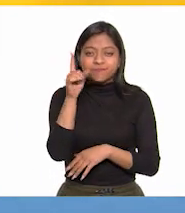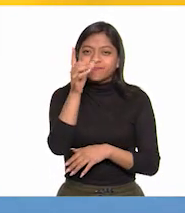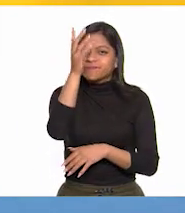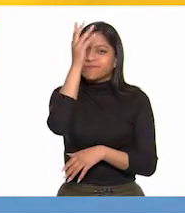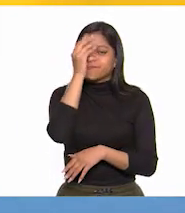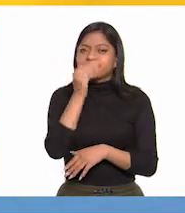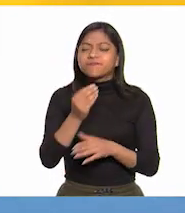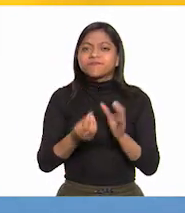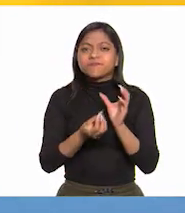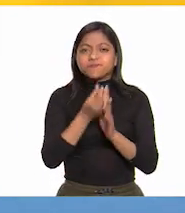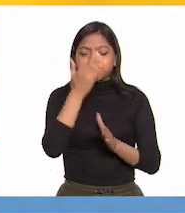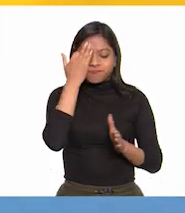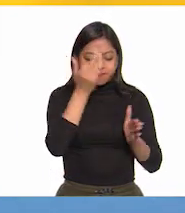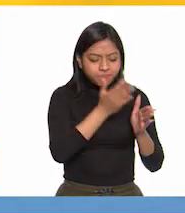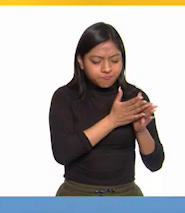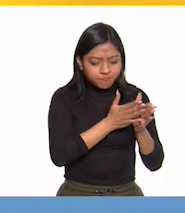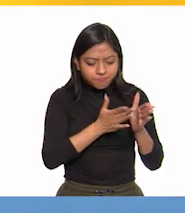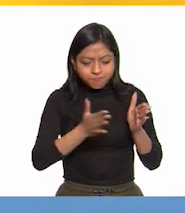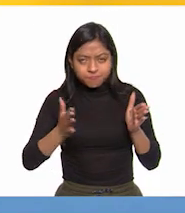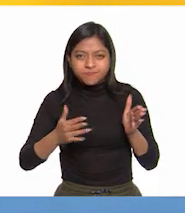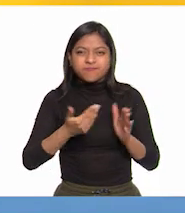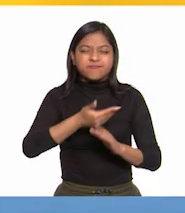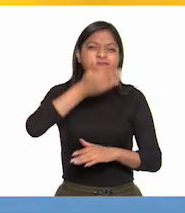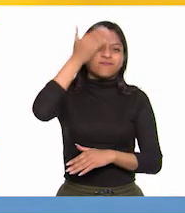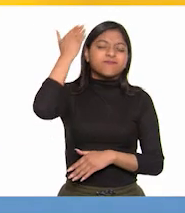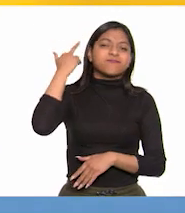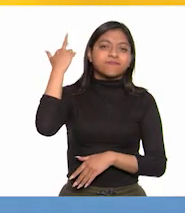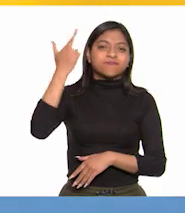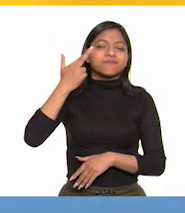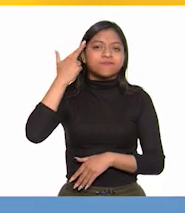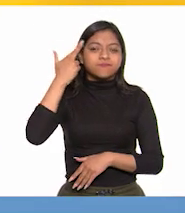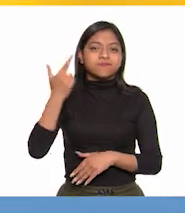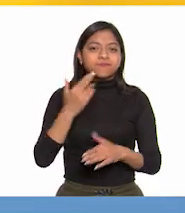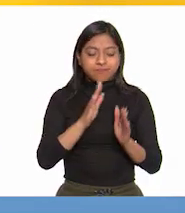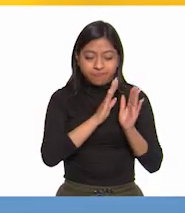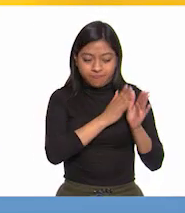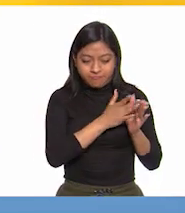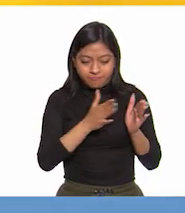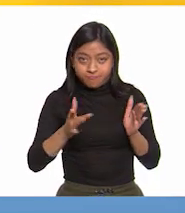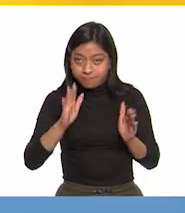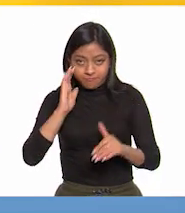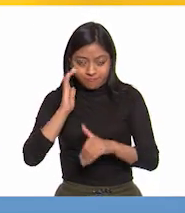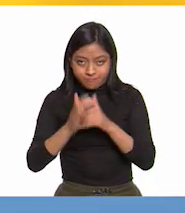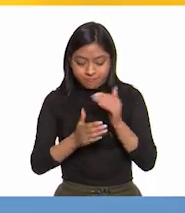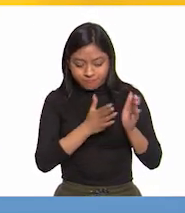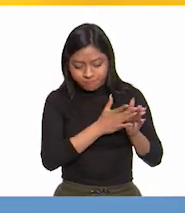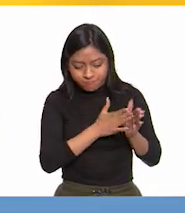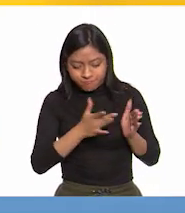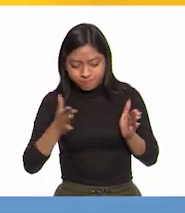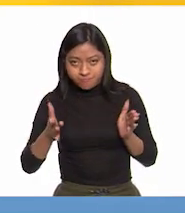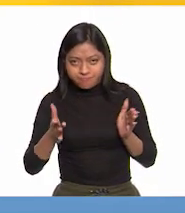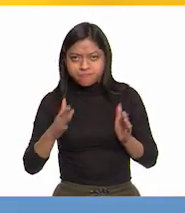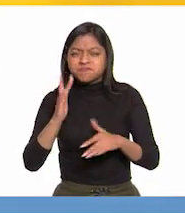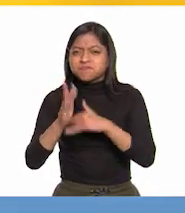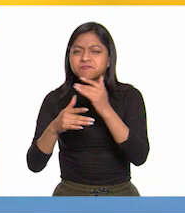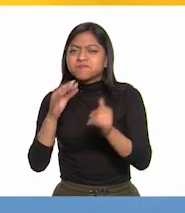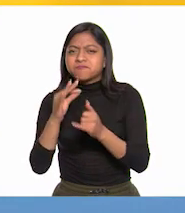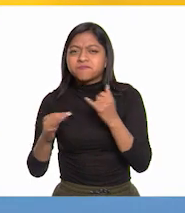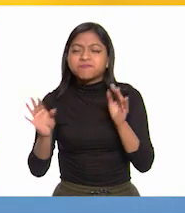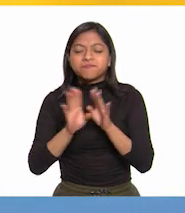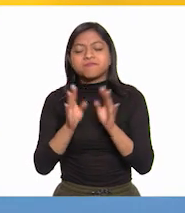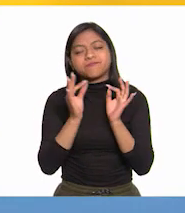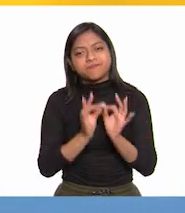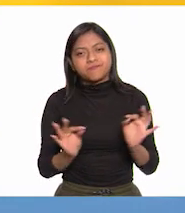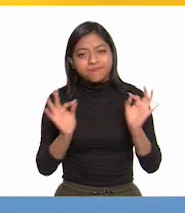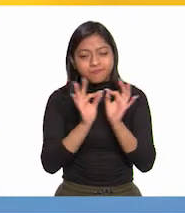que marca el fin de la era virreinal y su desenlace. Como veremos, fue muy importante para que se diera